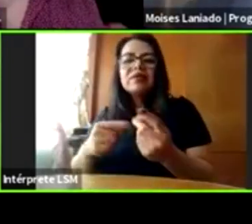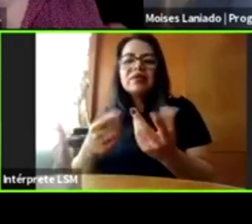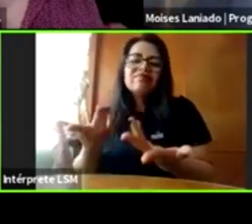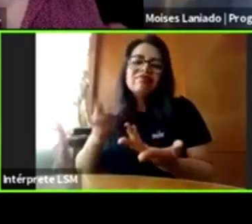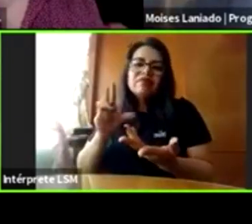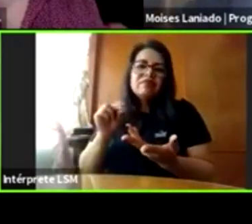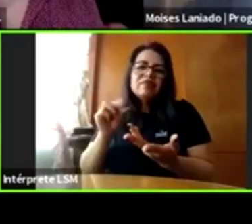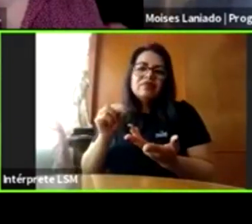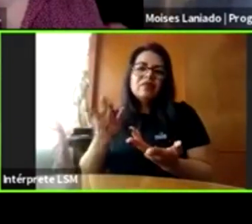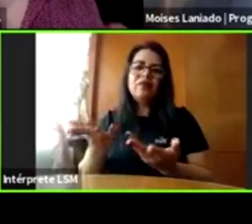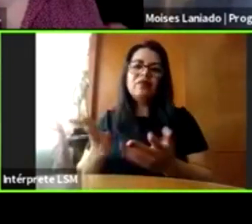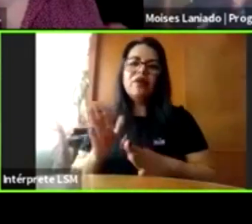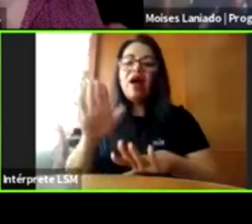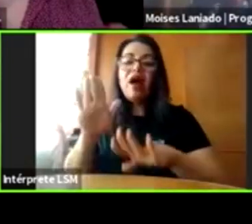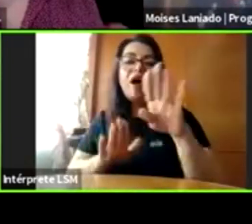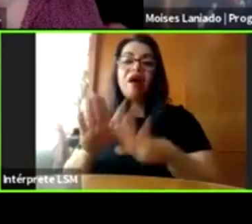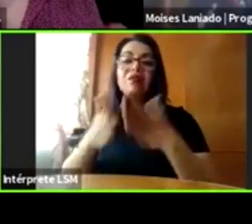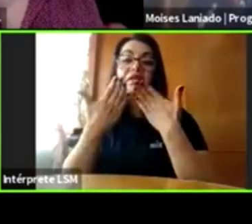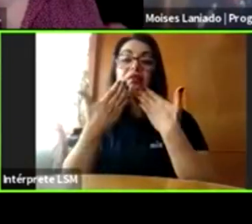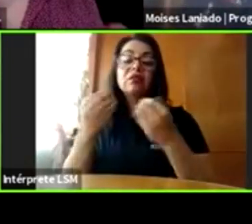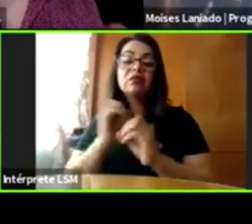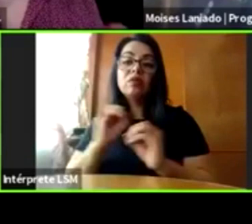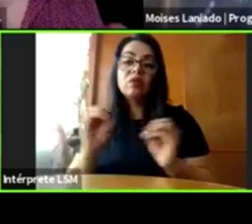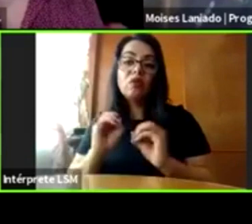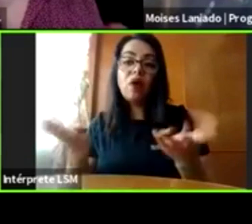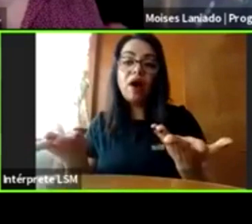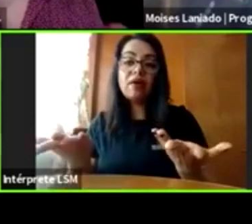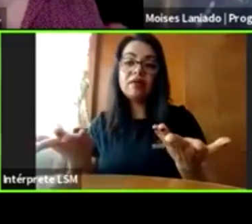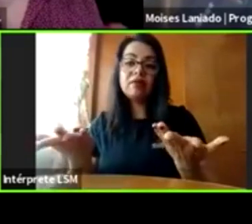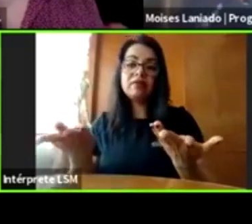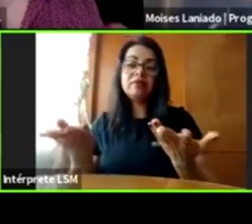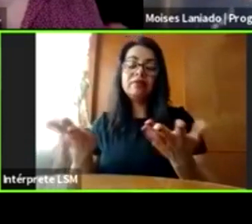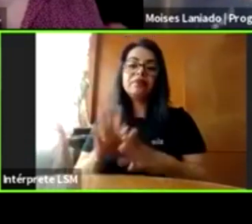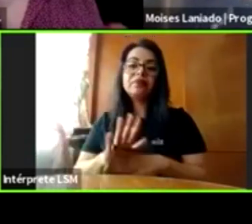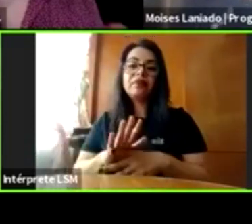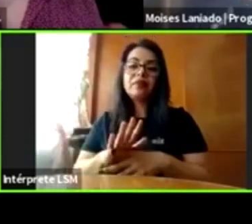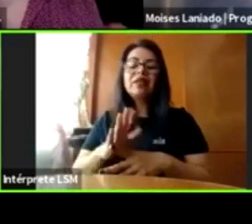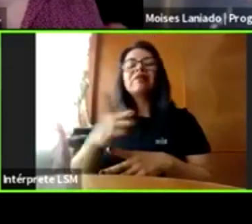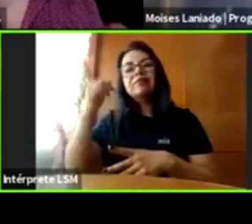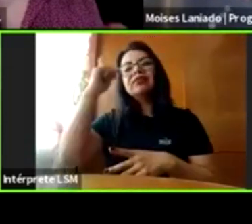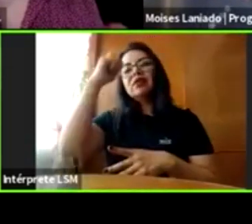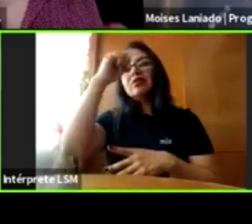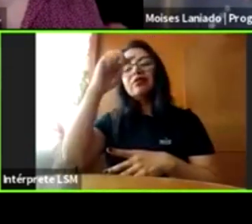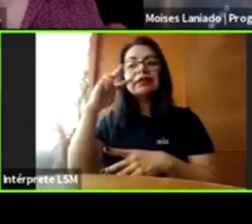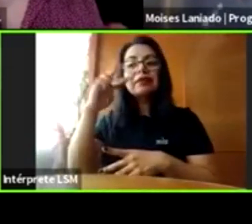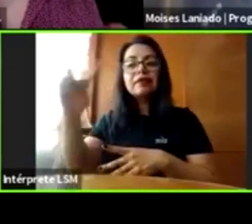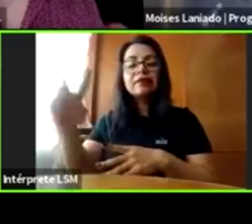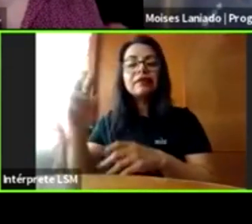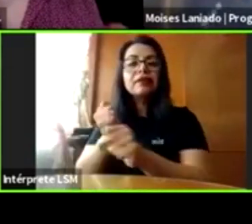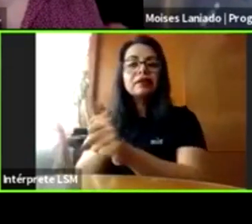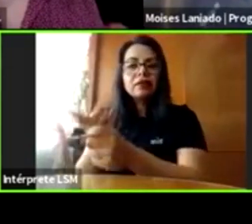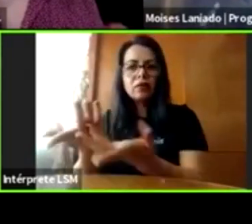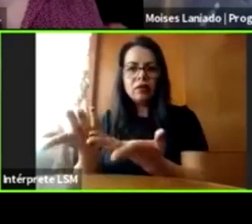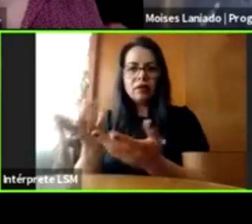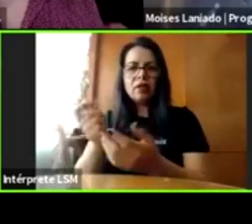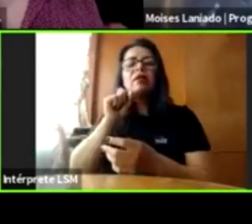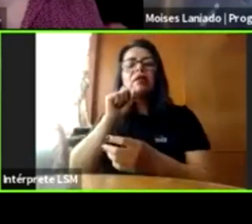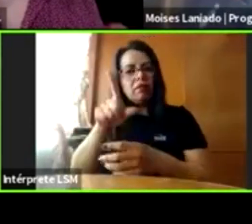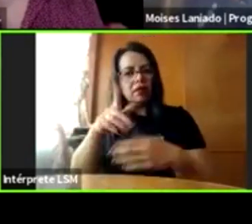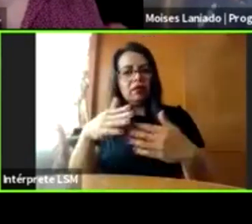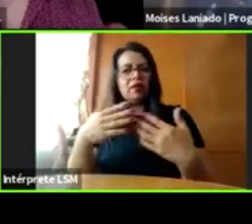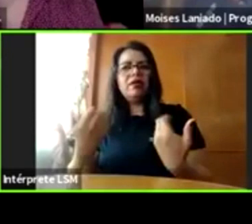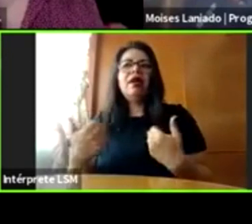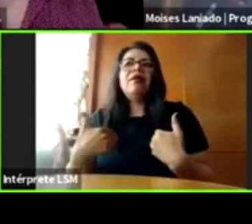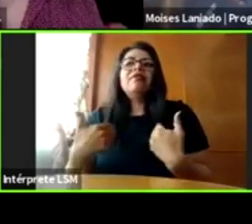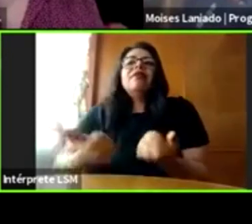abuso no dejan una huella física, no dejan una marca y es difícil ver. Además también entender que el abuso sexual, mucha